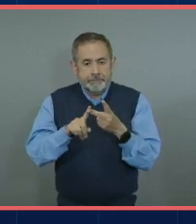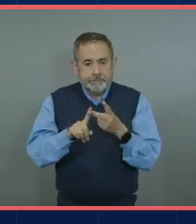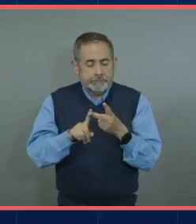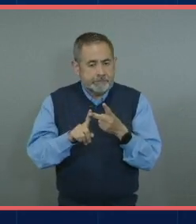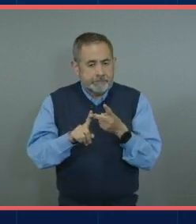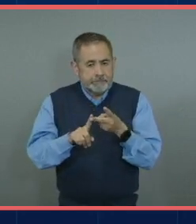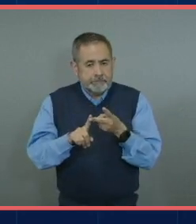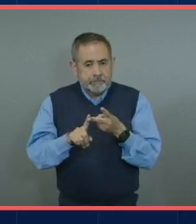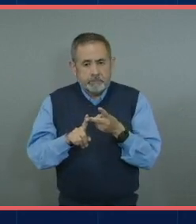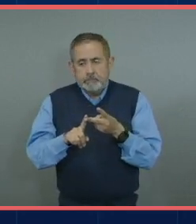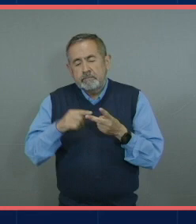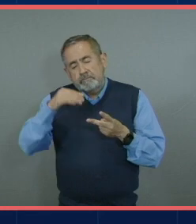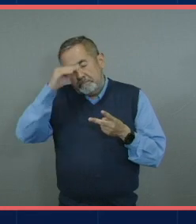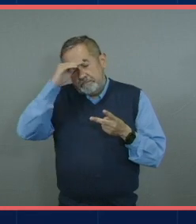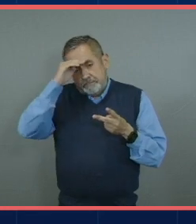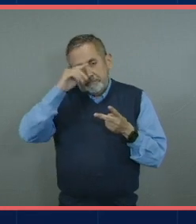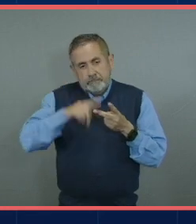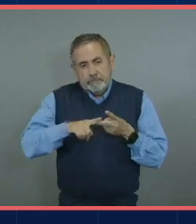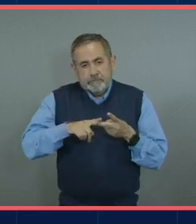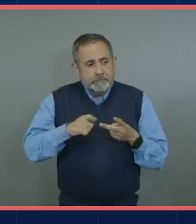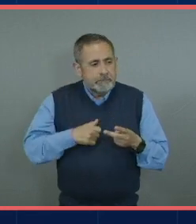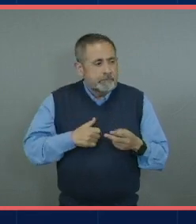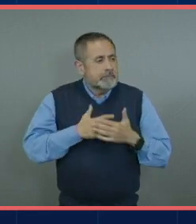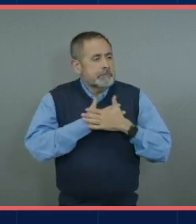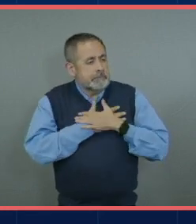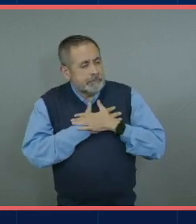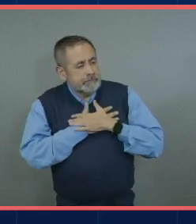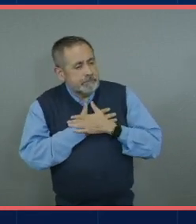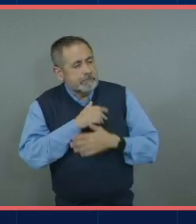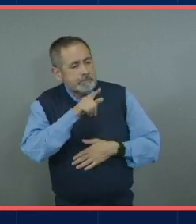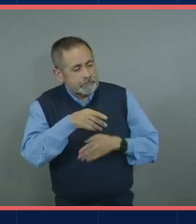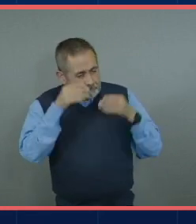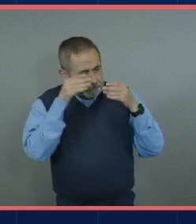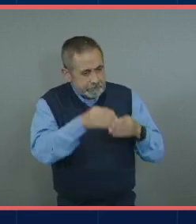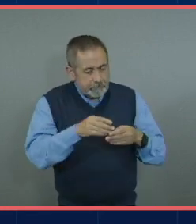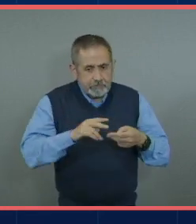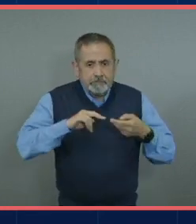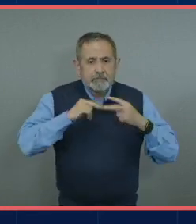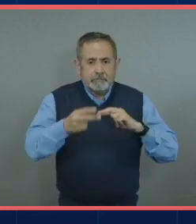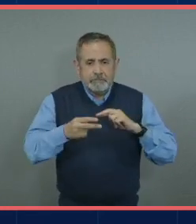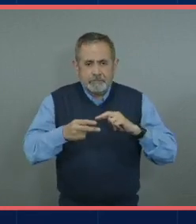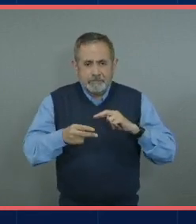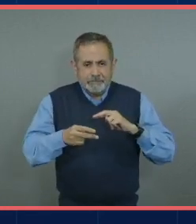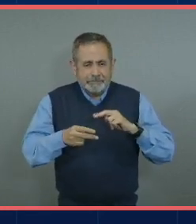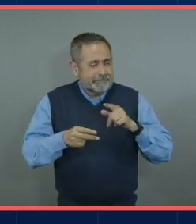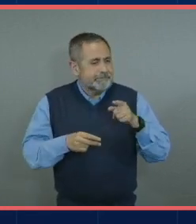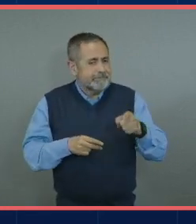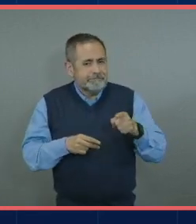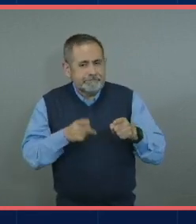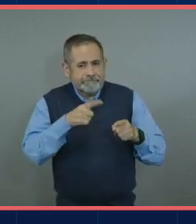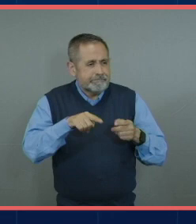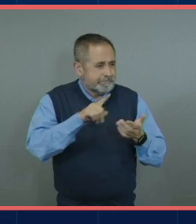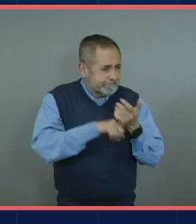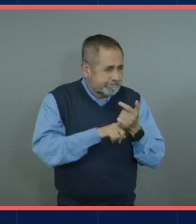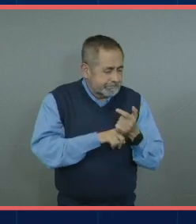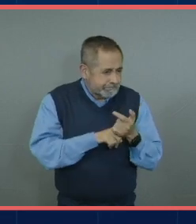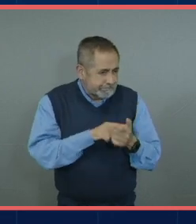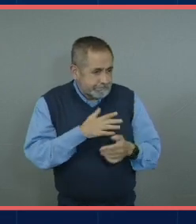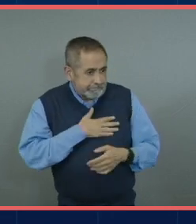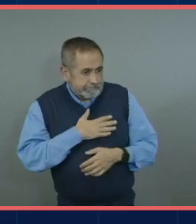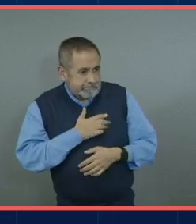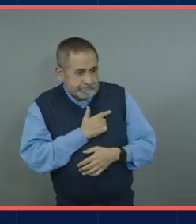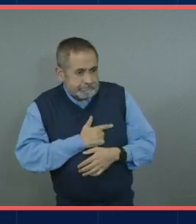buscar algo que amas y dedicarte a eso. Es al revés. Tienes que buscar algo que te llame la atención,